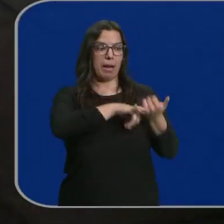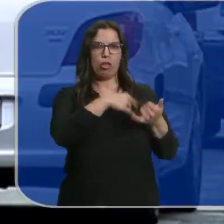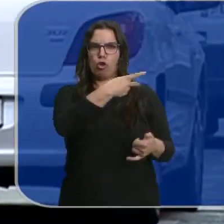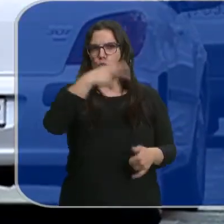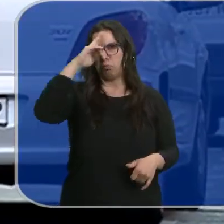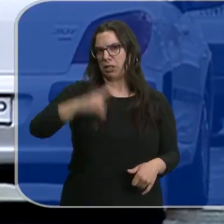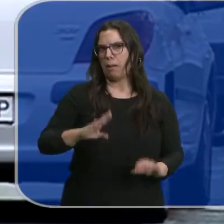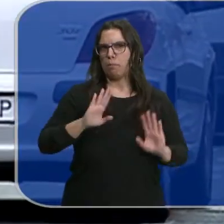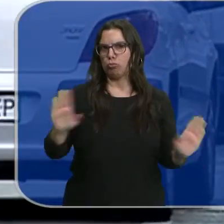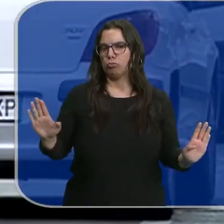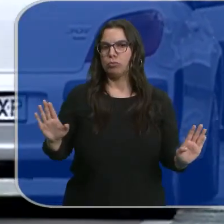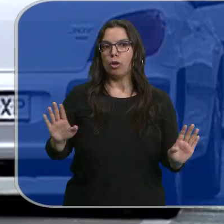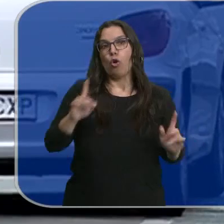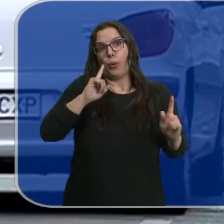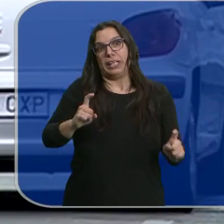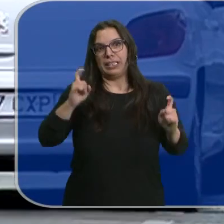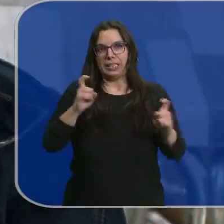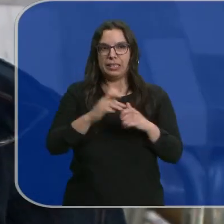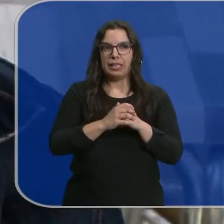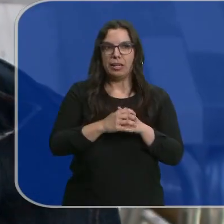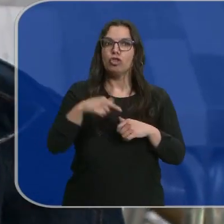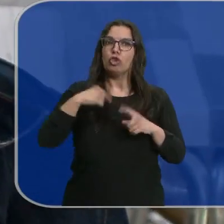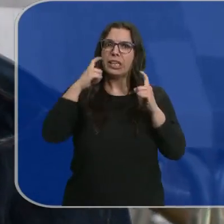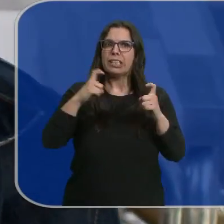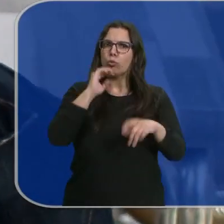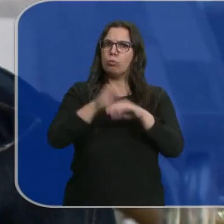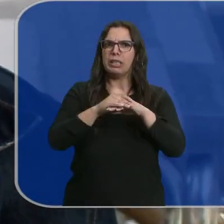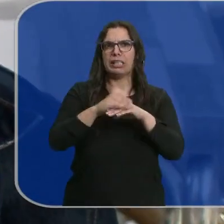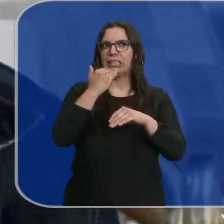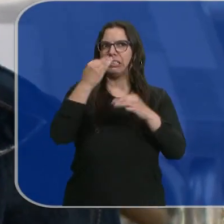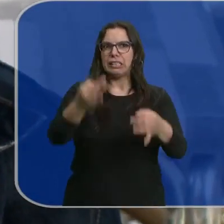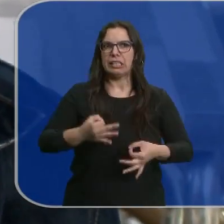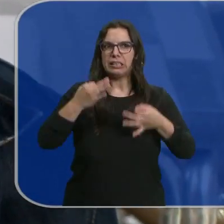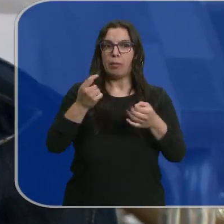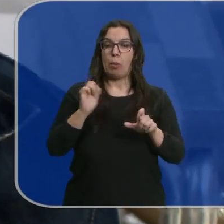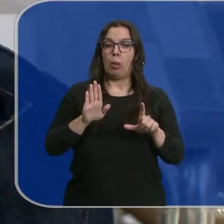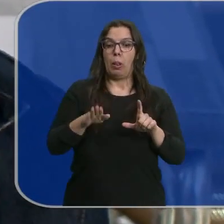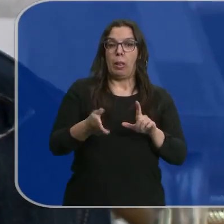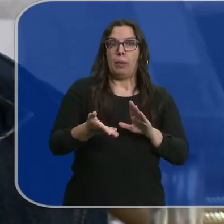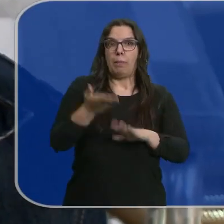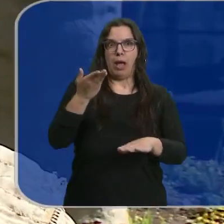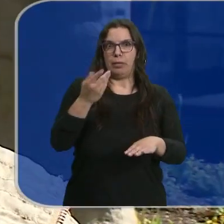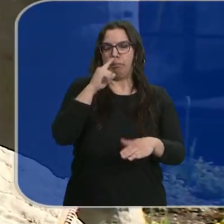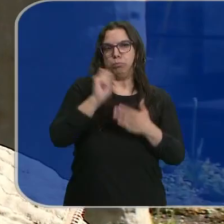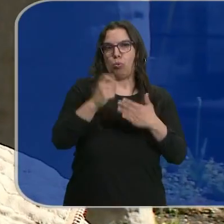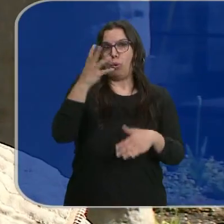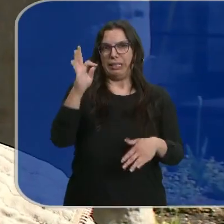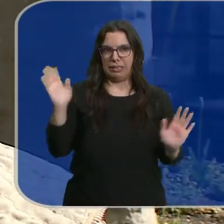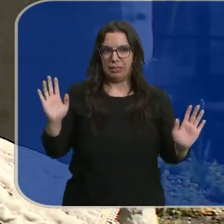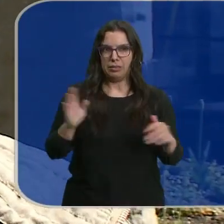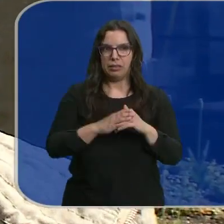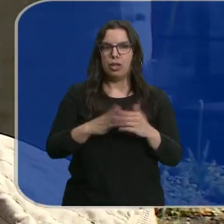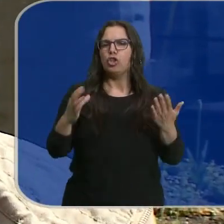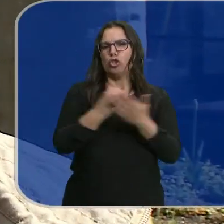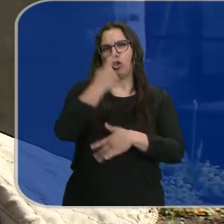lo respetamos. O por lo menos lo intentan. Lo trato de cumplir casi siempre, nada más que pisas un mínimo ya estás en 40. Todos lo sabemos que